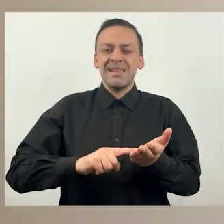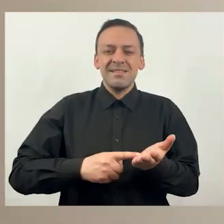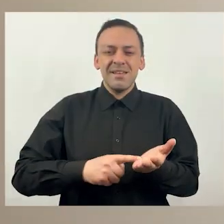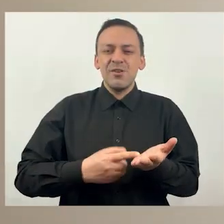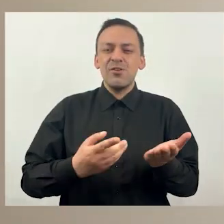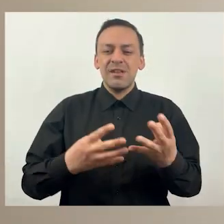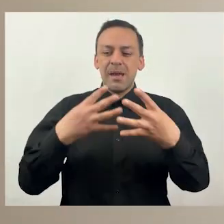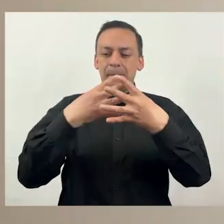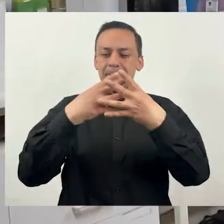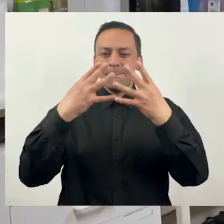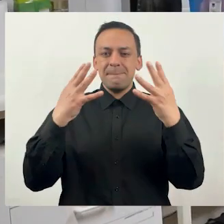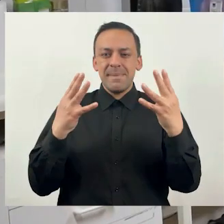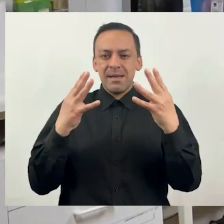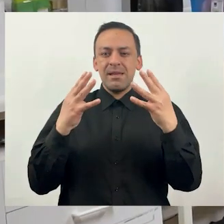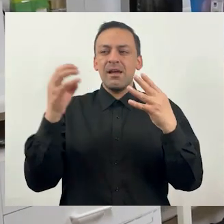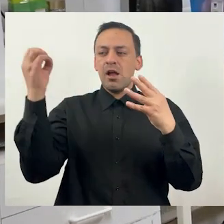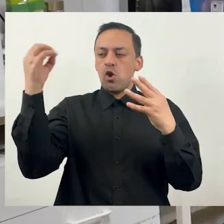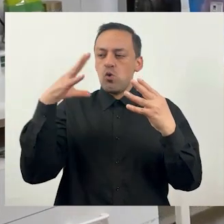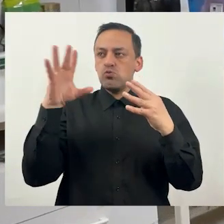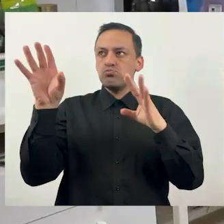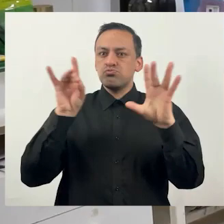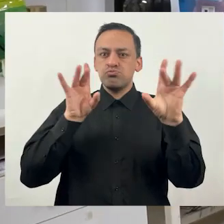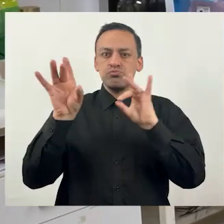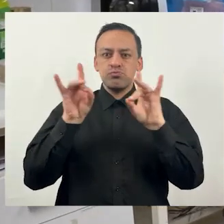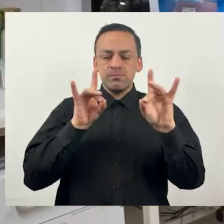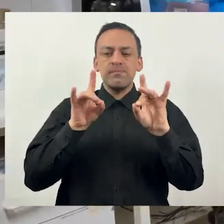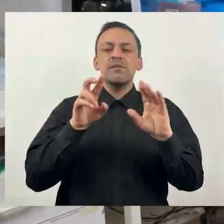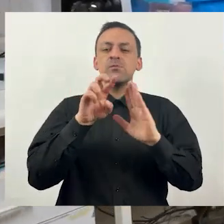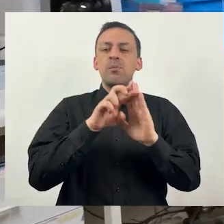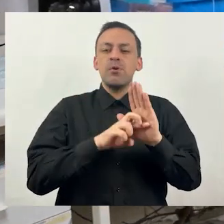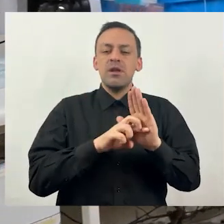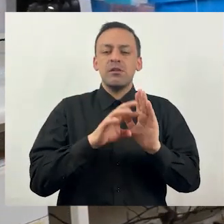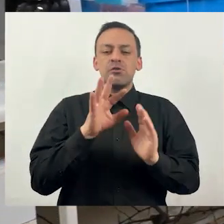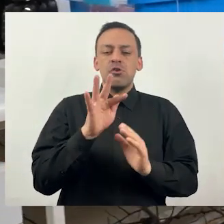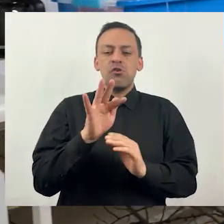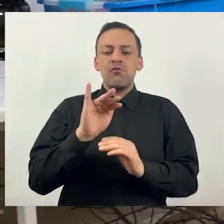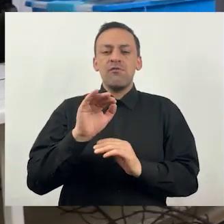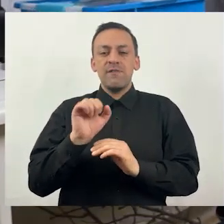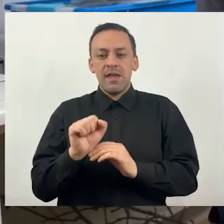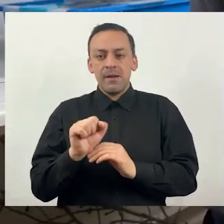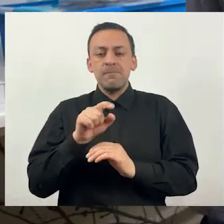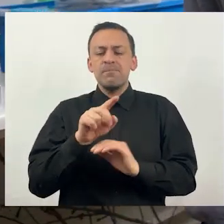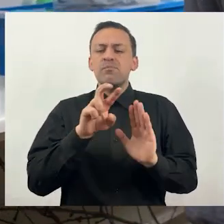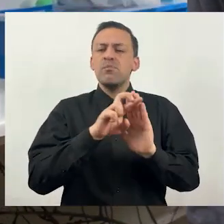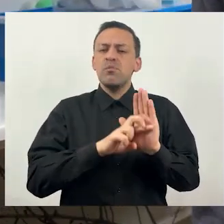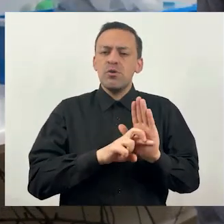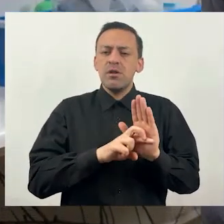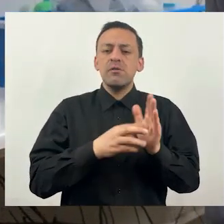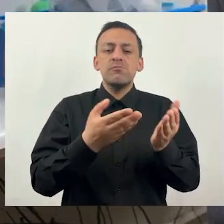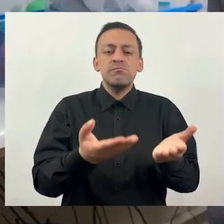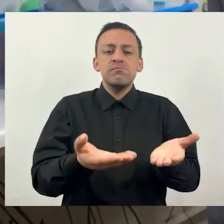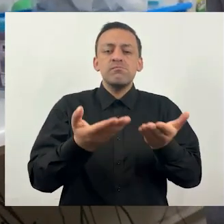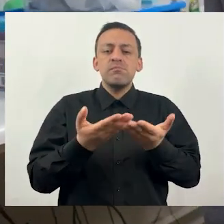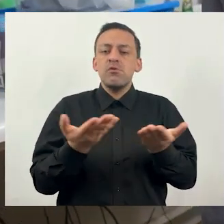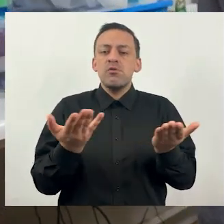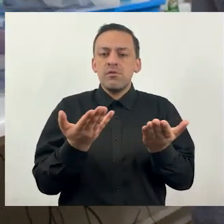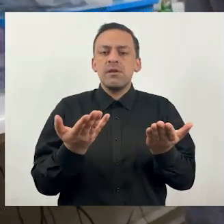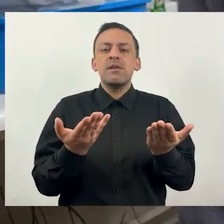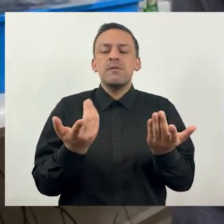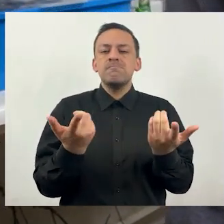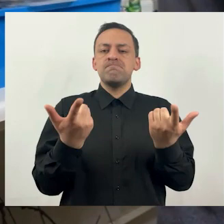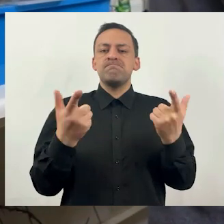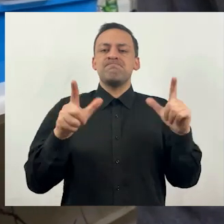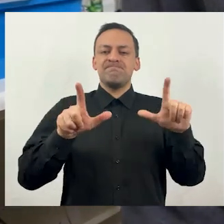La tecnología de las mallas fototech selectivas nace de un proyecto FIA, este proyecto FIA generó un resultado